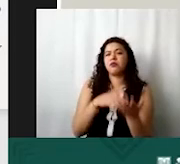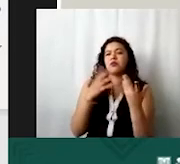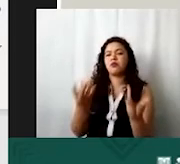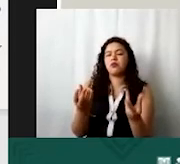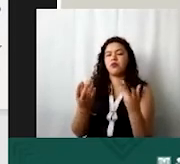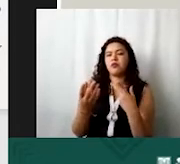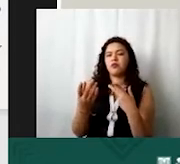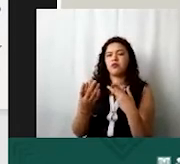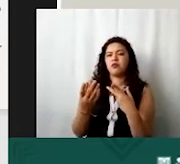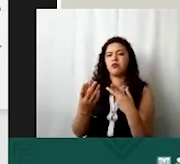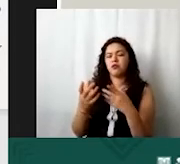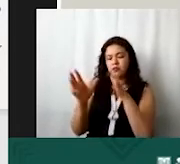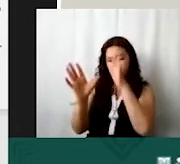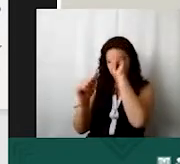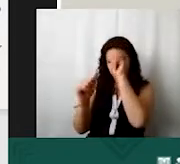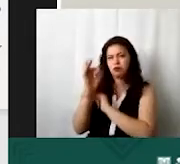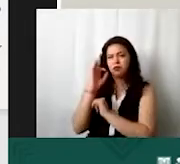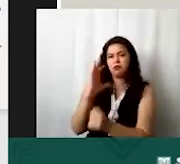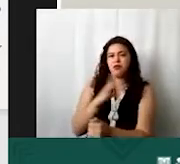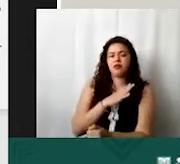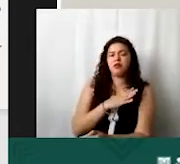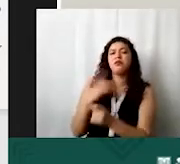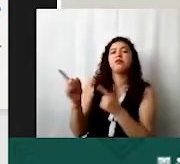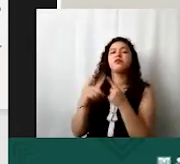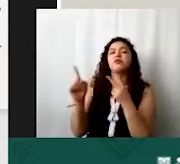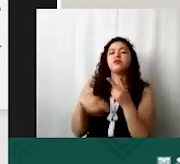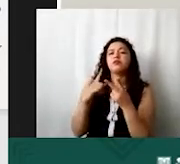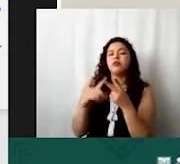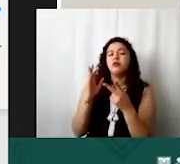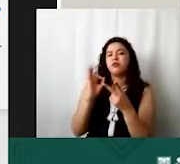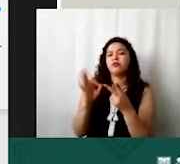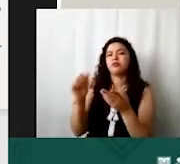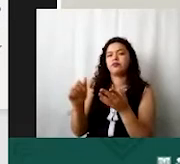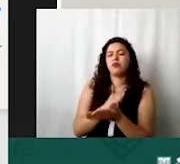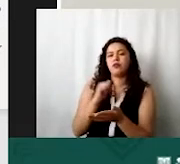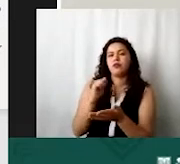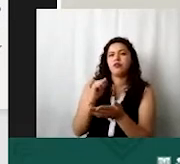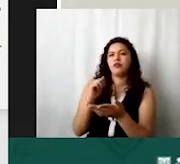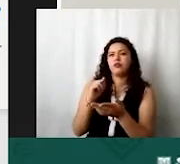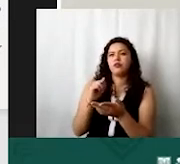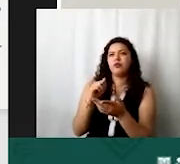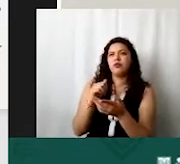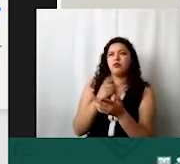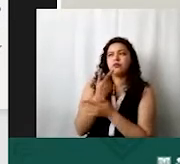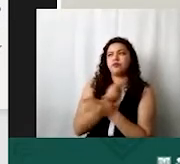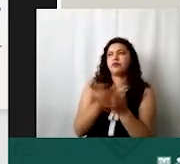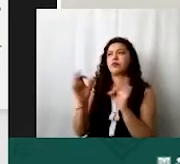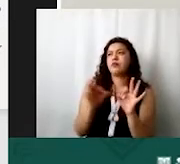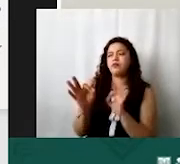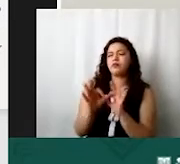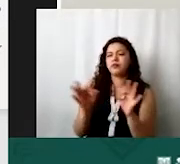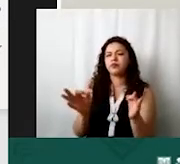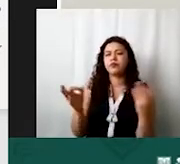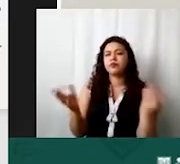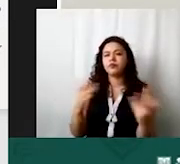se toma el acuerdo segundo aprobación del programa de trabajo obviamente se